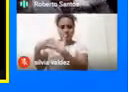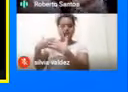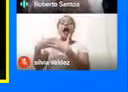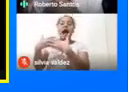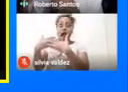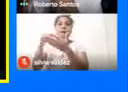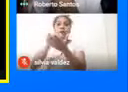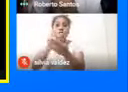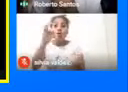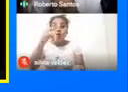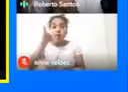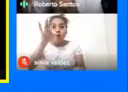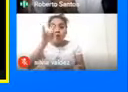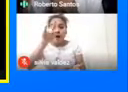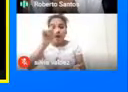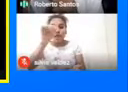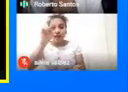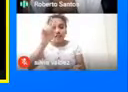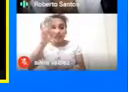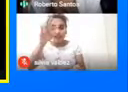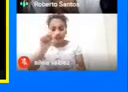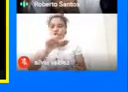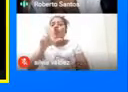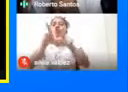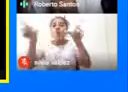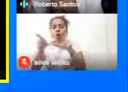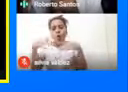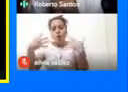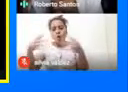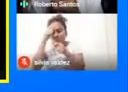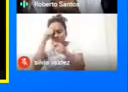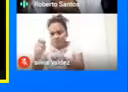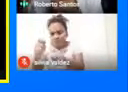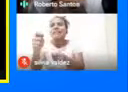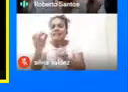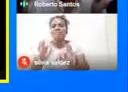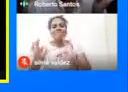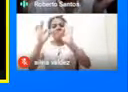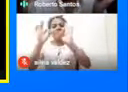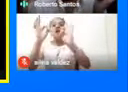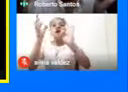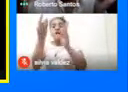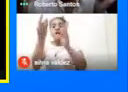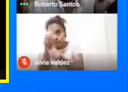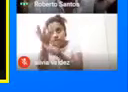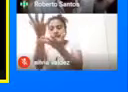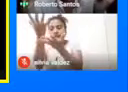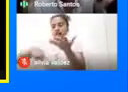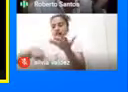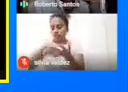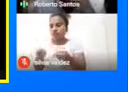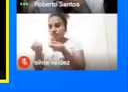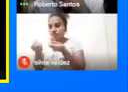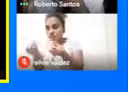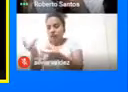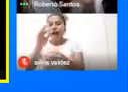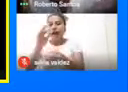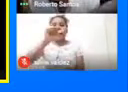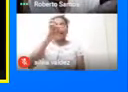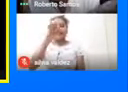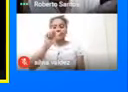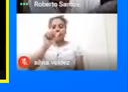Por guatavita Es el lugar sagrado Por excelencia Para llevar a cabo Nuestra donación El Atatá